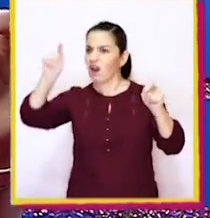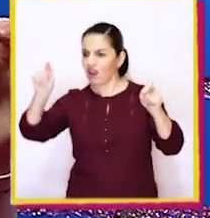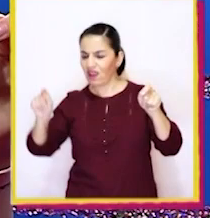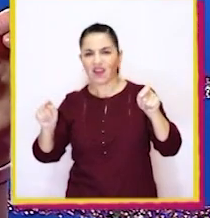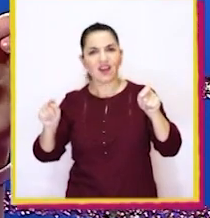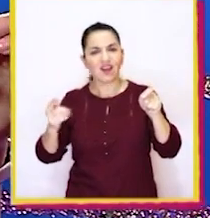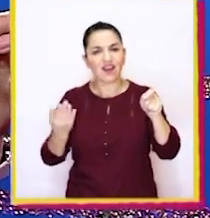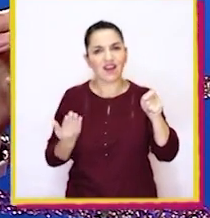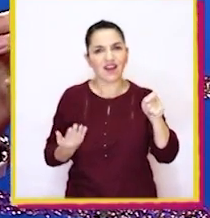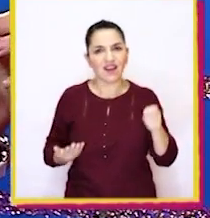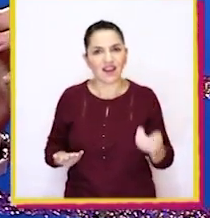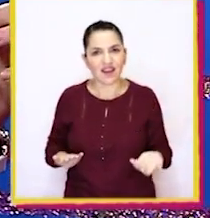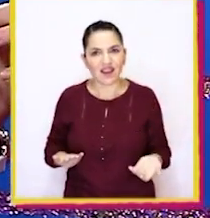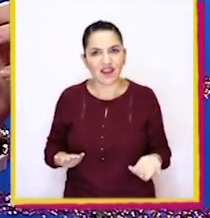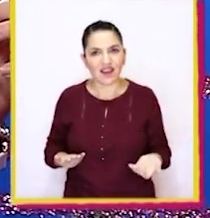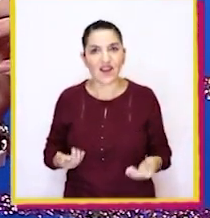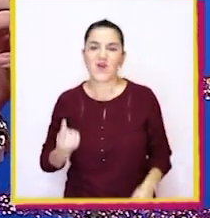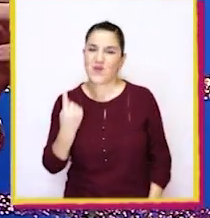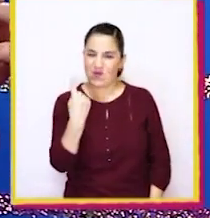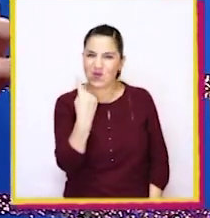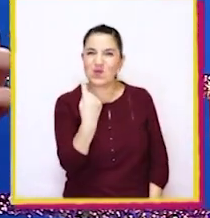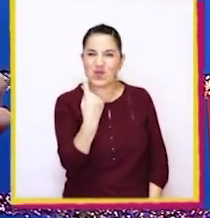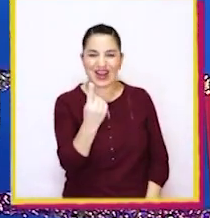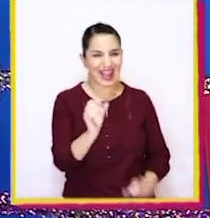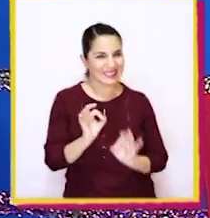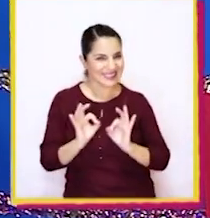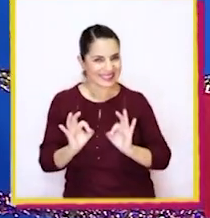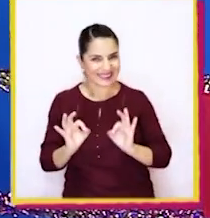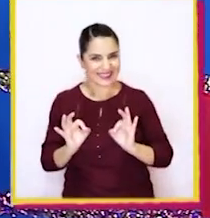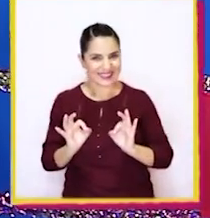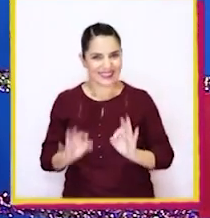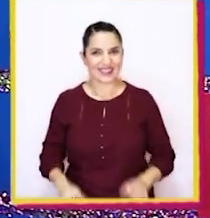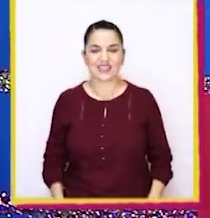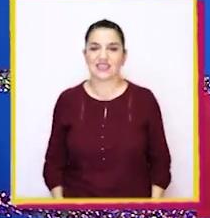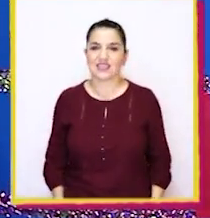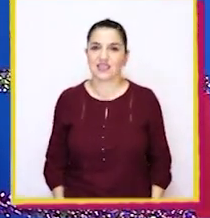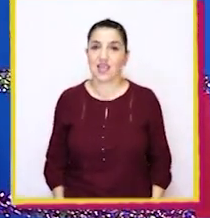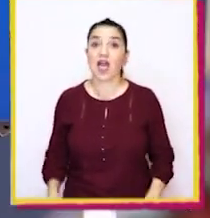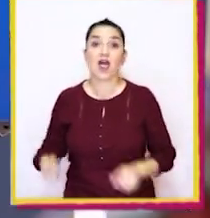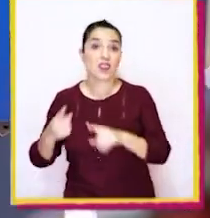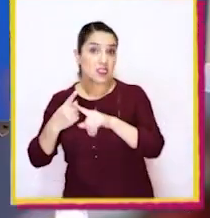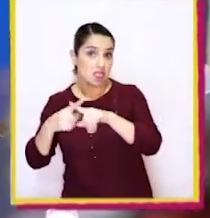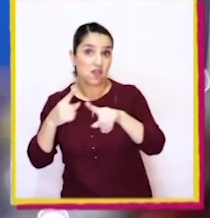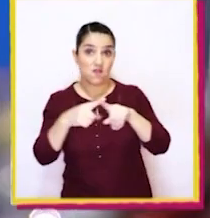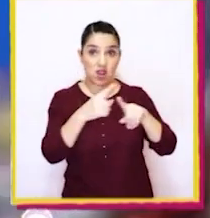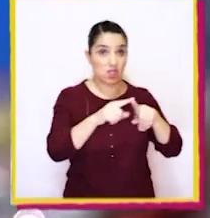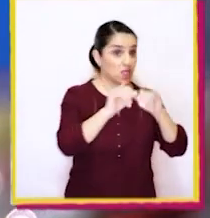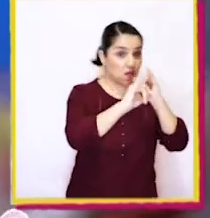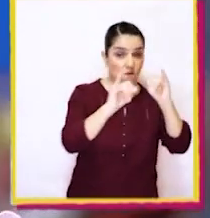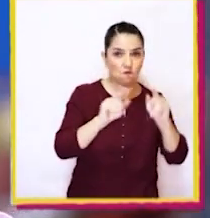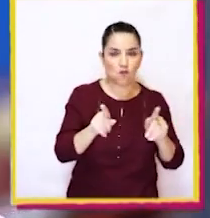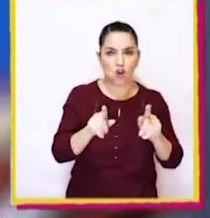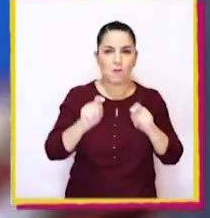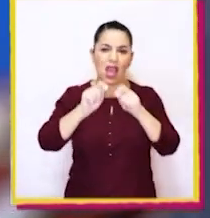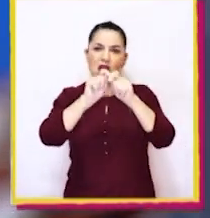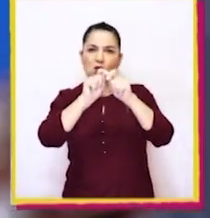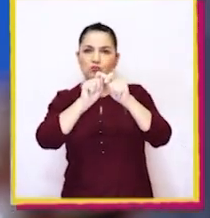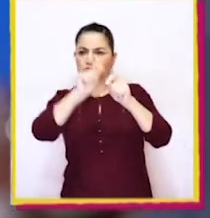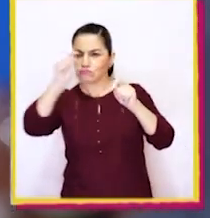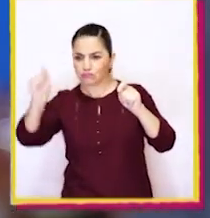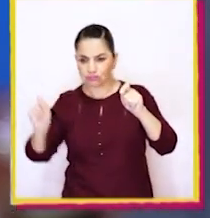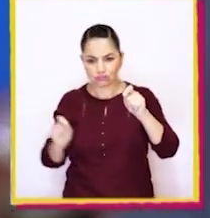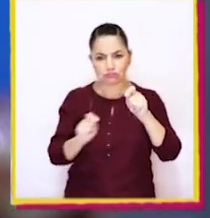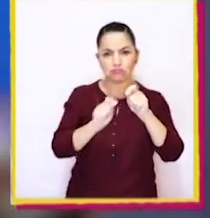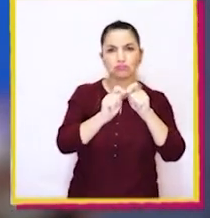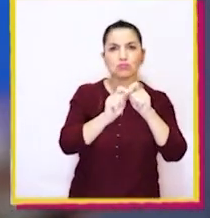se compone el círculo? ¡Una! ¡Excelente! A diferencia de las otras figuras, el